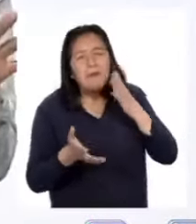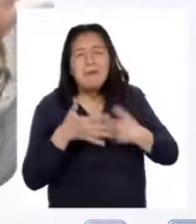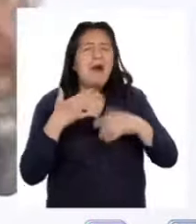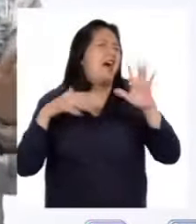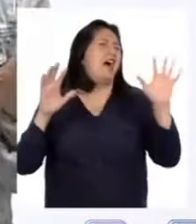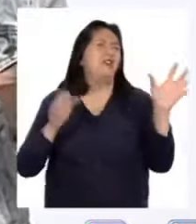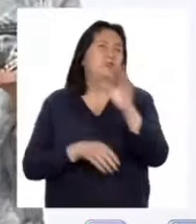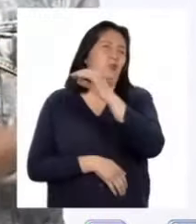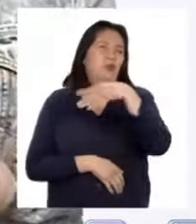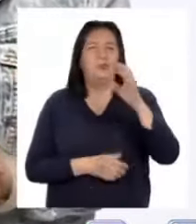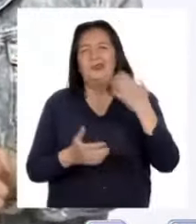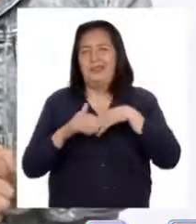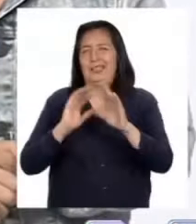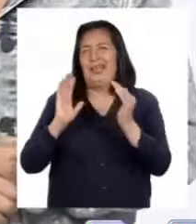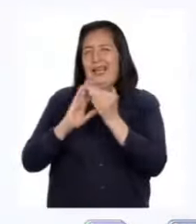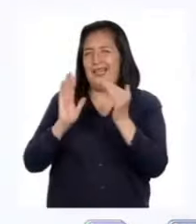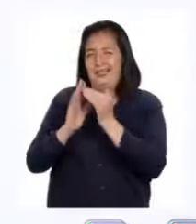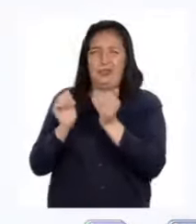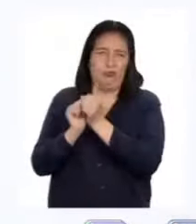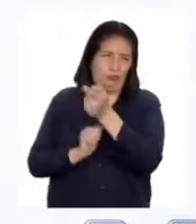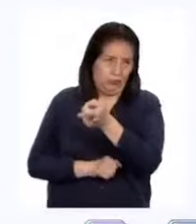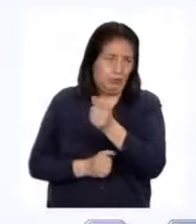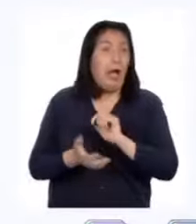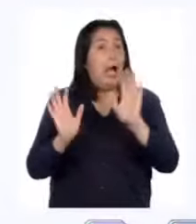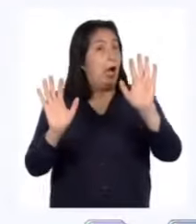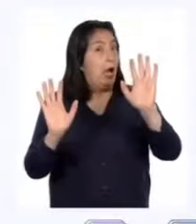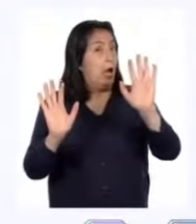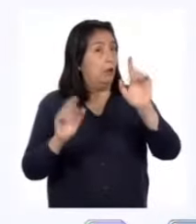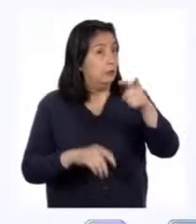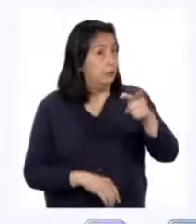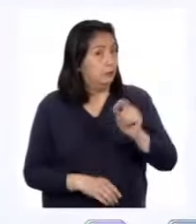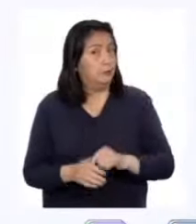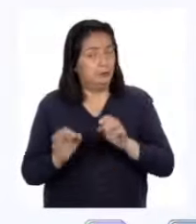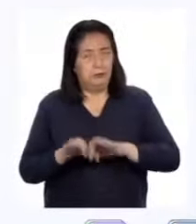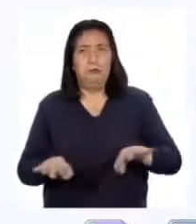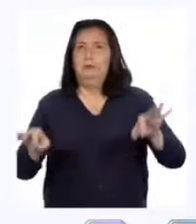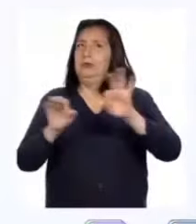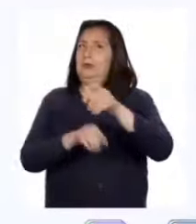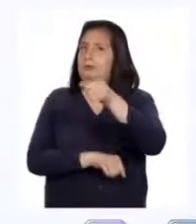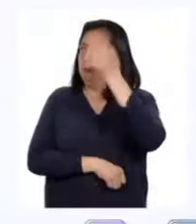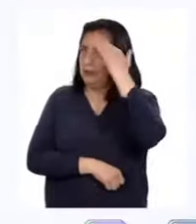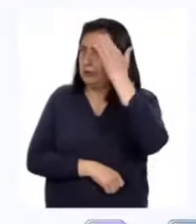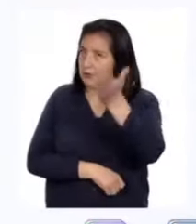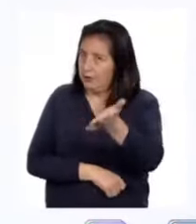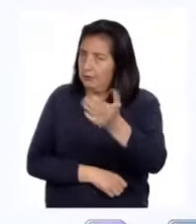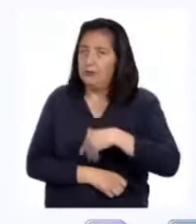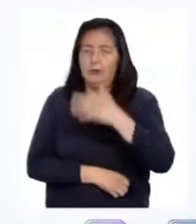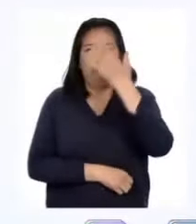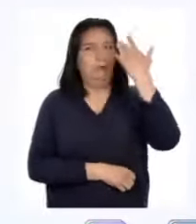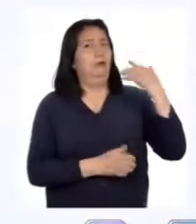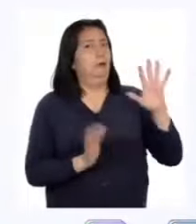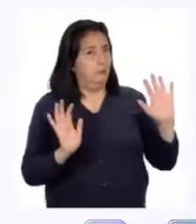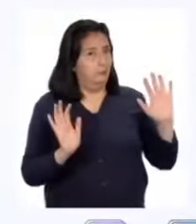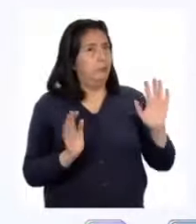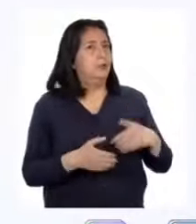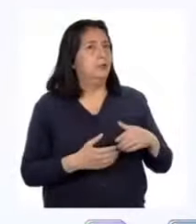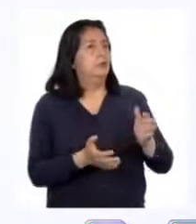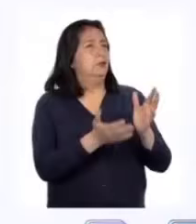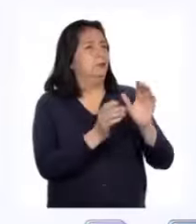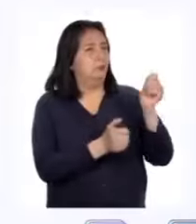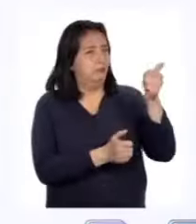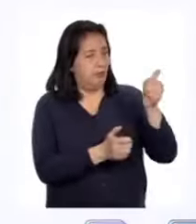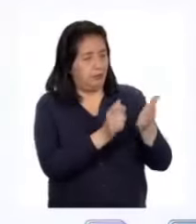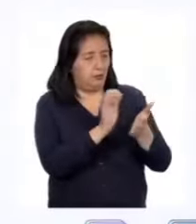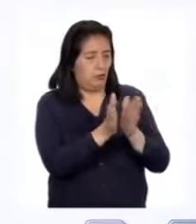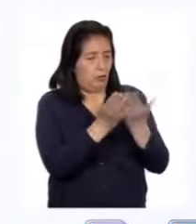todos aquellos que estén en casa con ustedes. Ah, pero eso sí, fundamental, y ustedes ya lo saben, no olviden tener a la mano lápices, sus